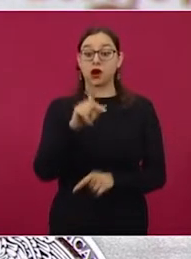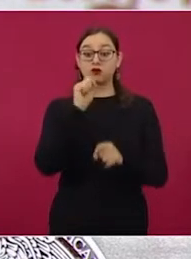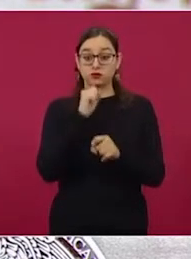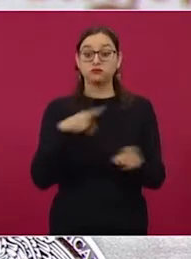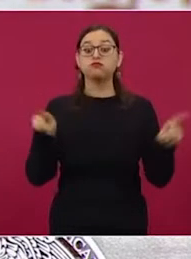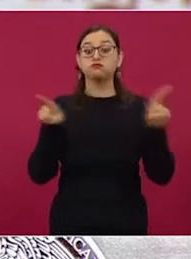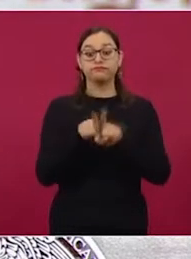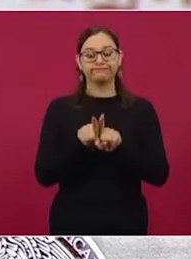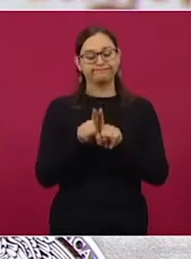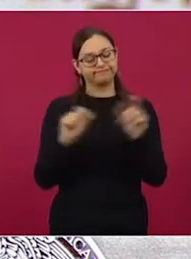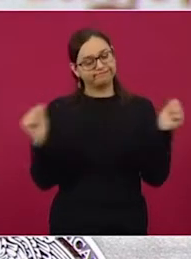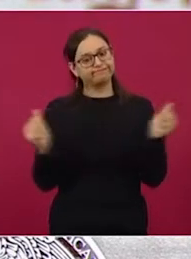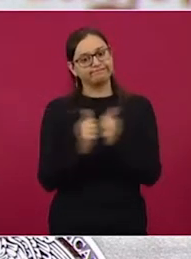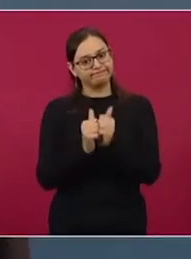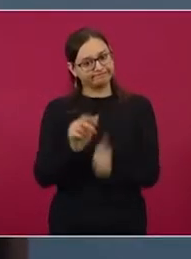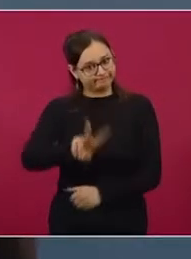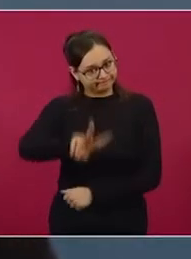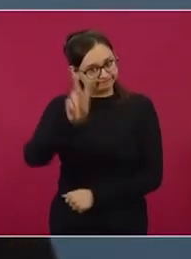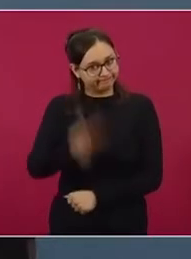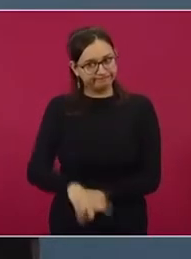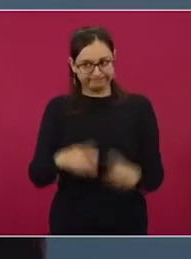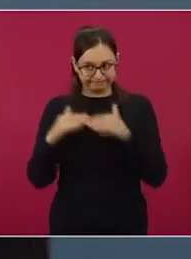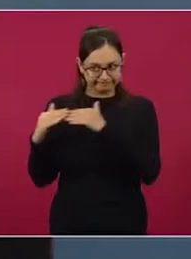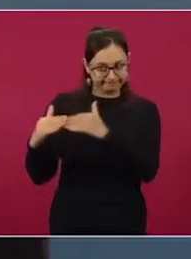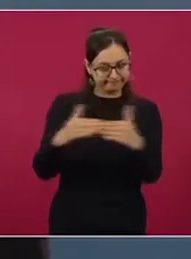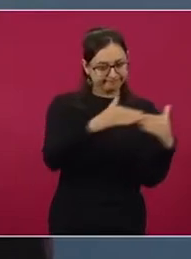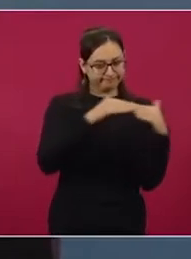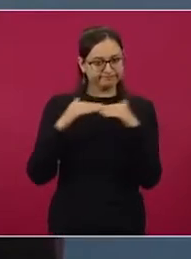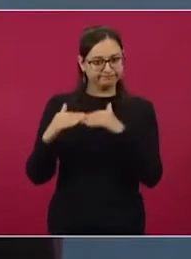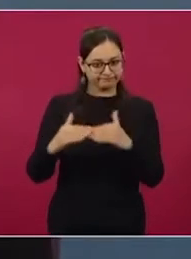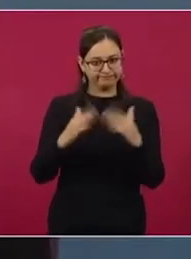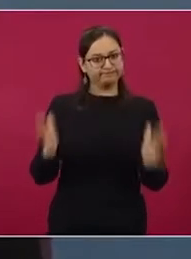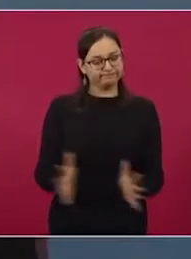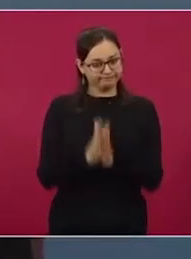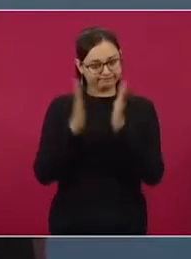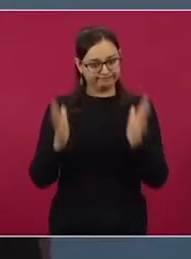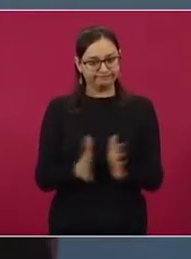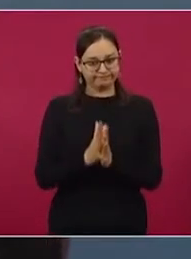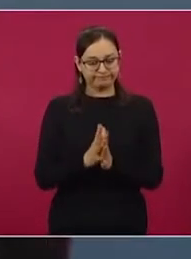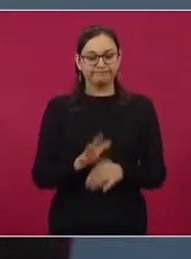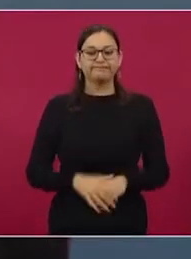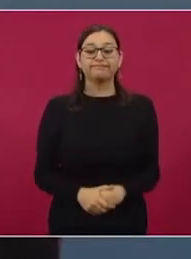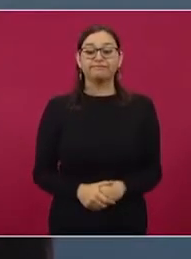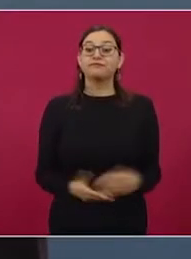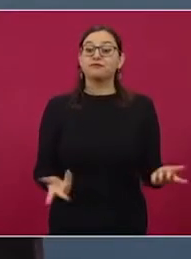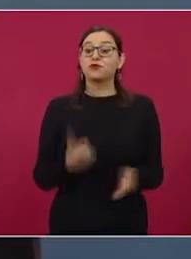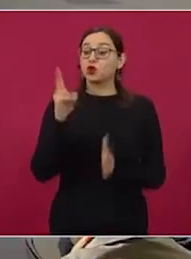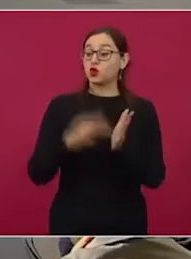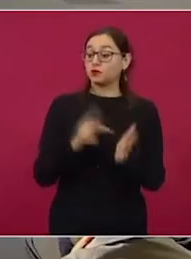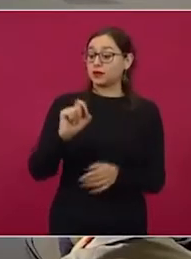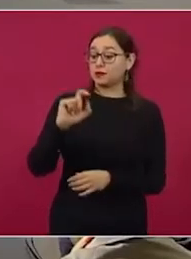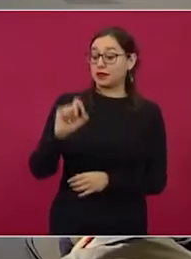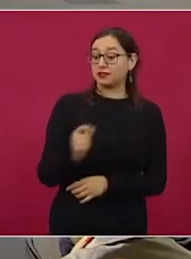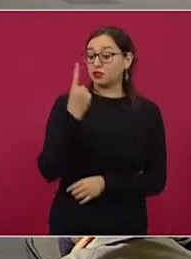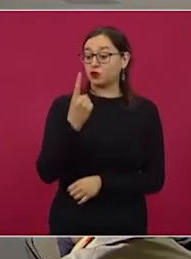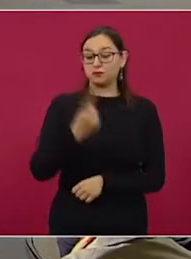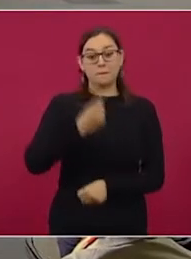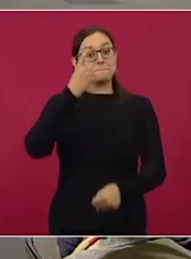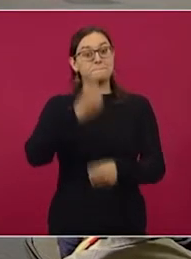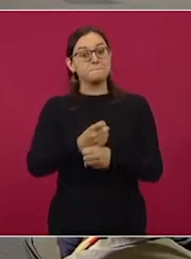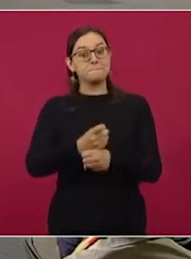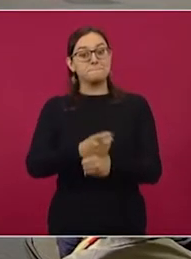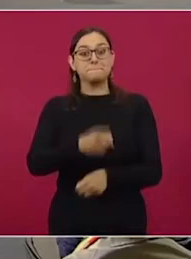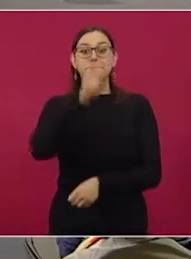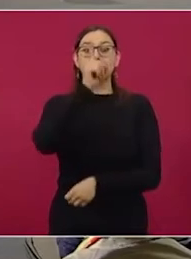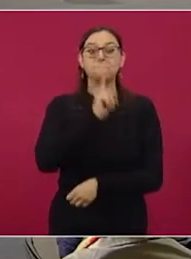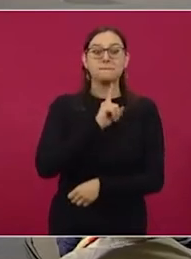democracia. Iniciamos, pues, con la primera mentira de 2022. Inventan